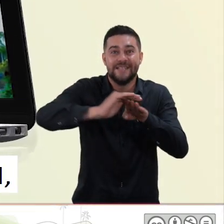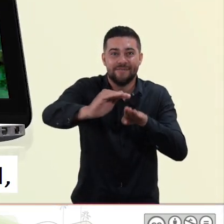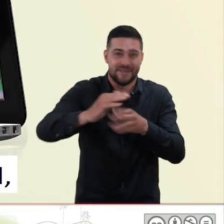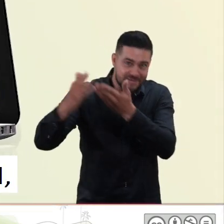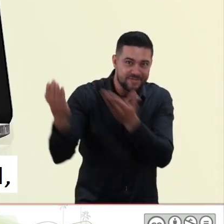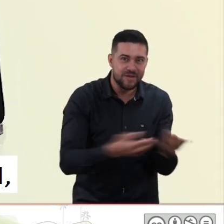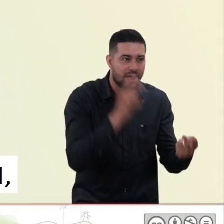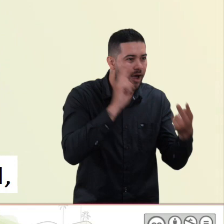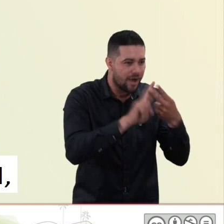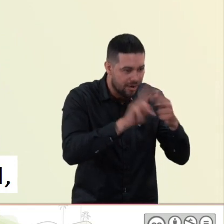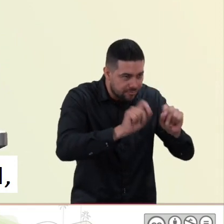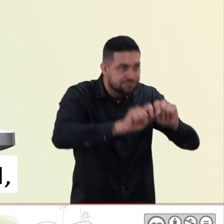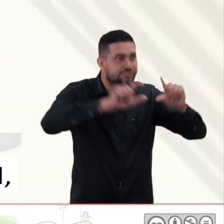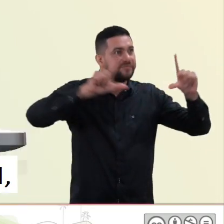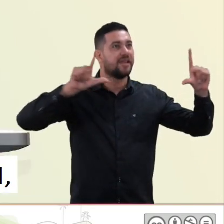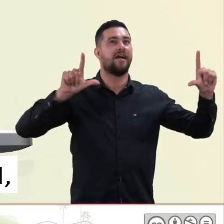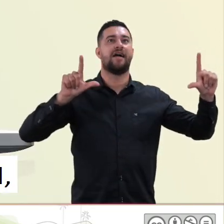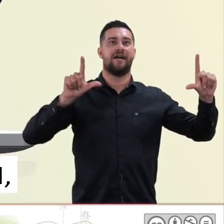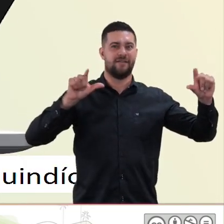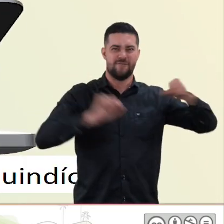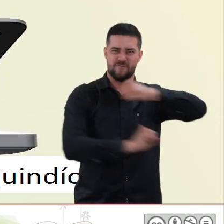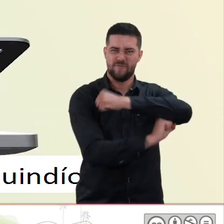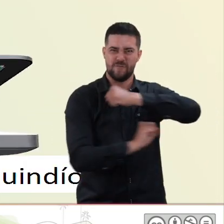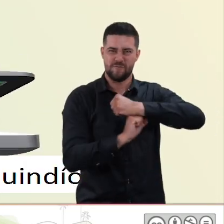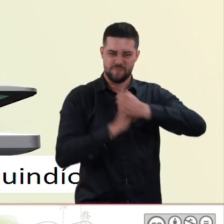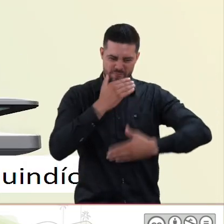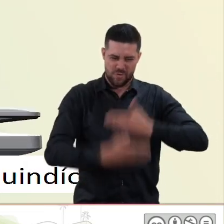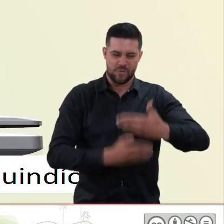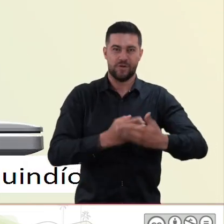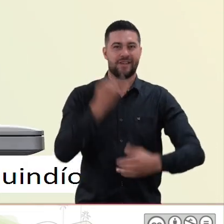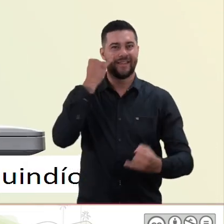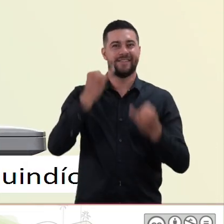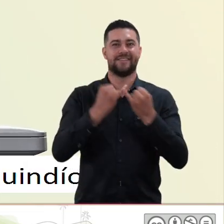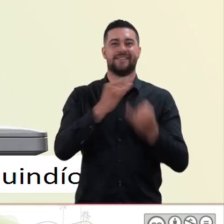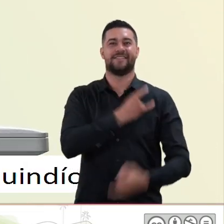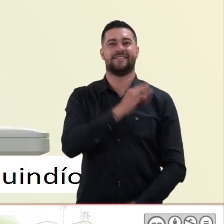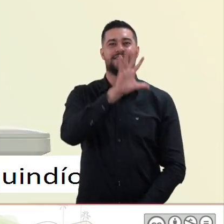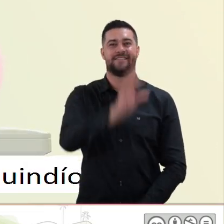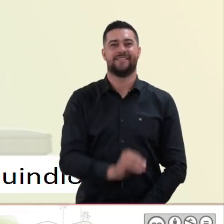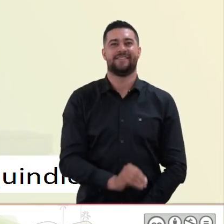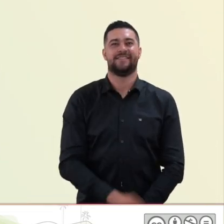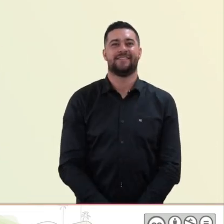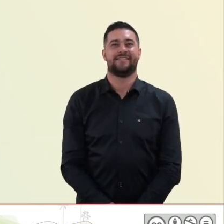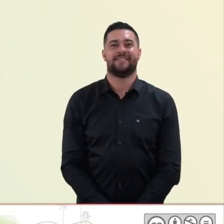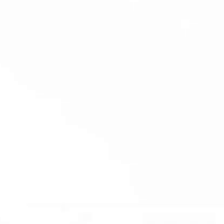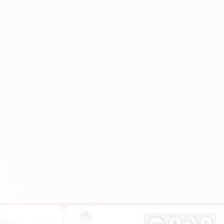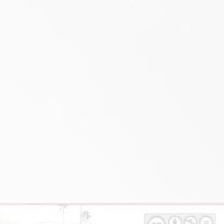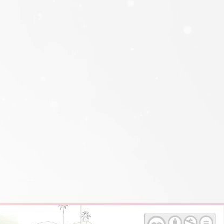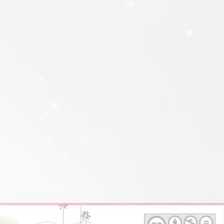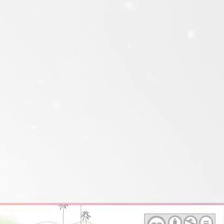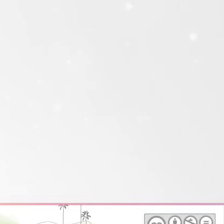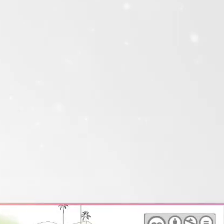Te invitamos a conocer nuestro nuevo portal donde fortalecemos aún más la identidad de Uniquindío.